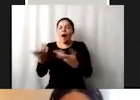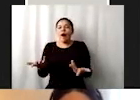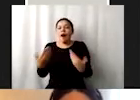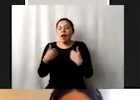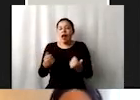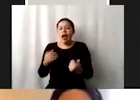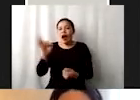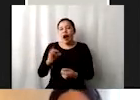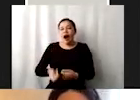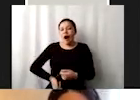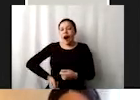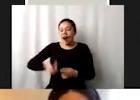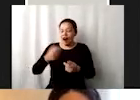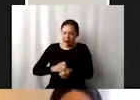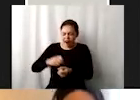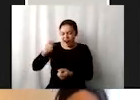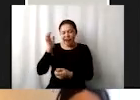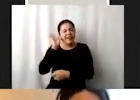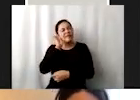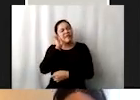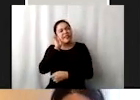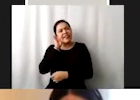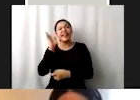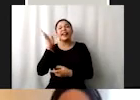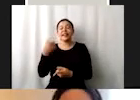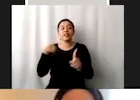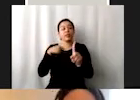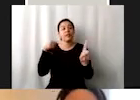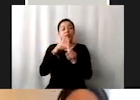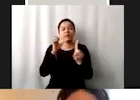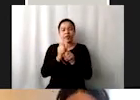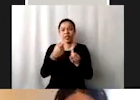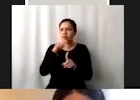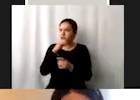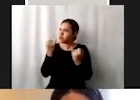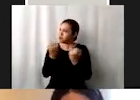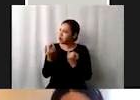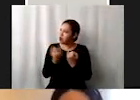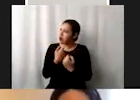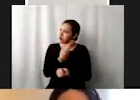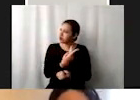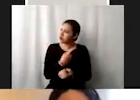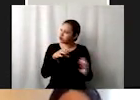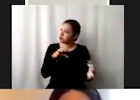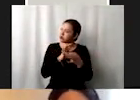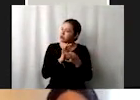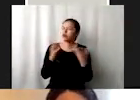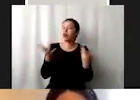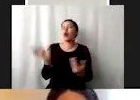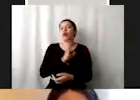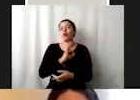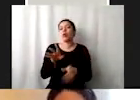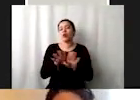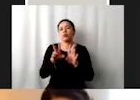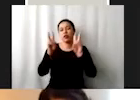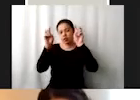qué metas les creen que les correspondería o con las que pudiesen interactuar dentro de todas estas temáticas